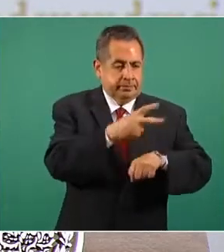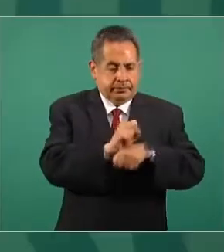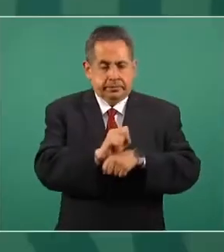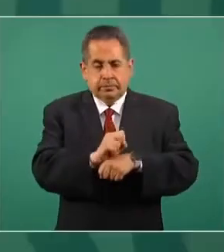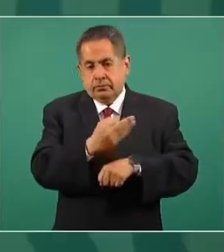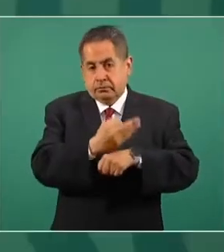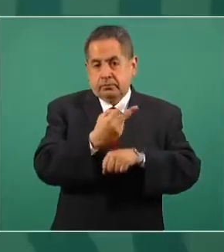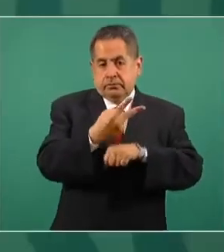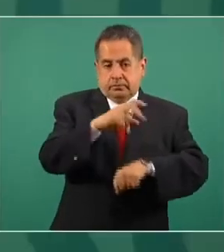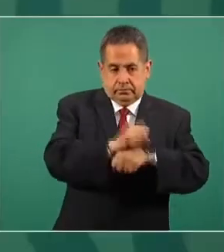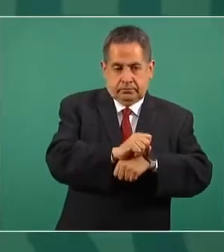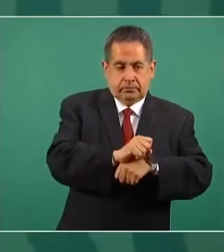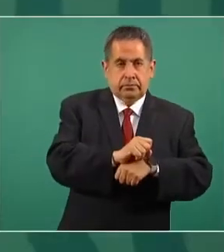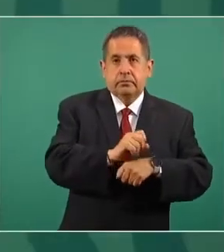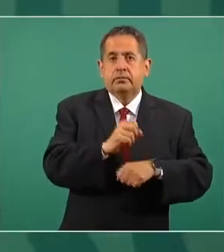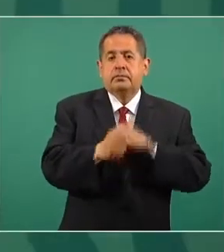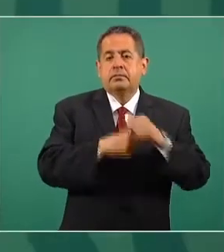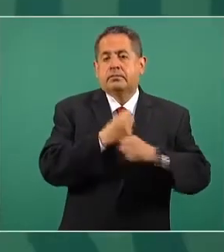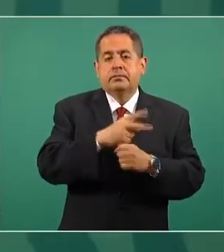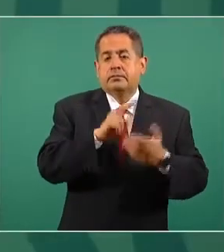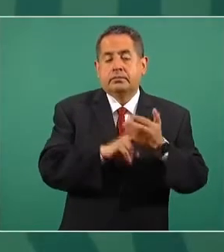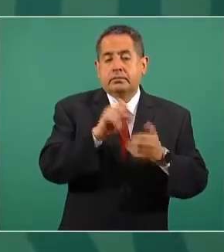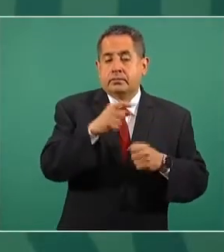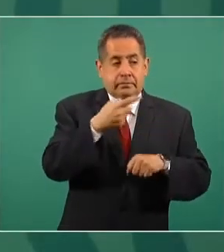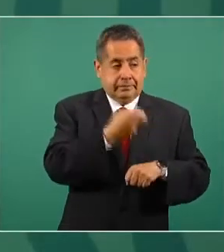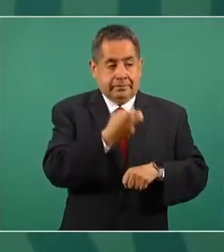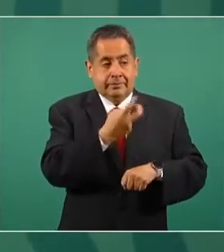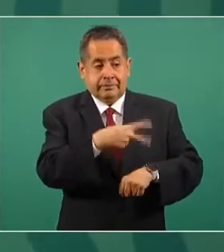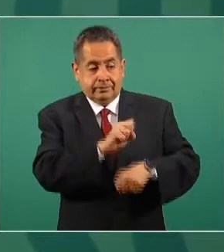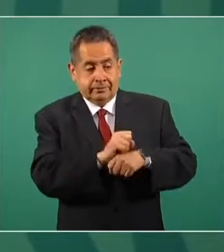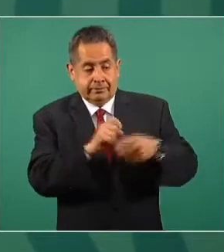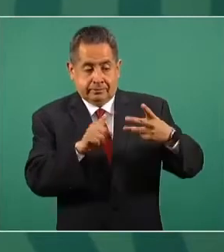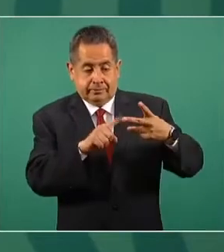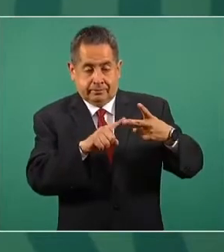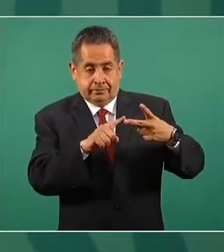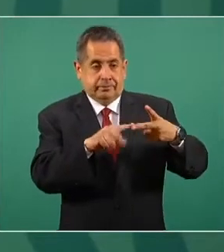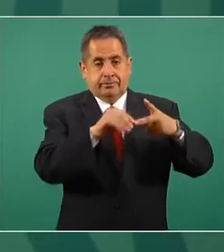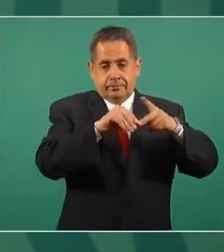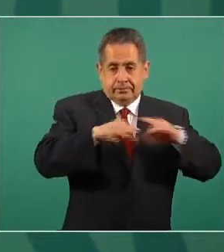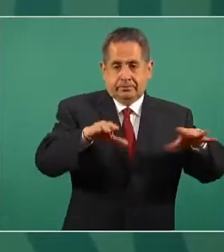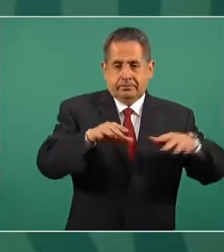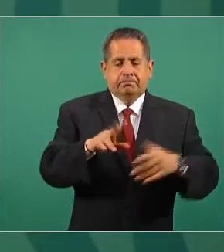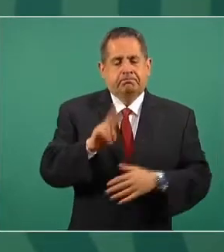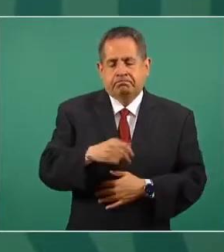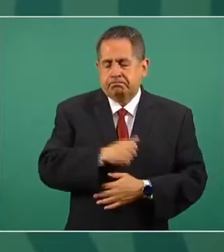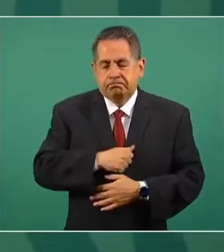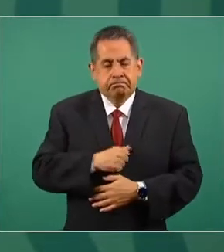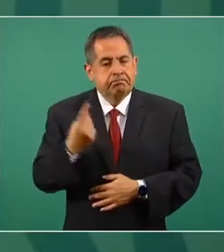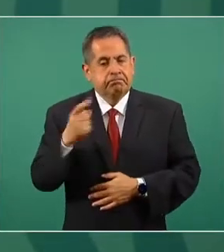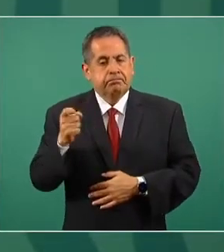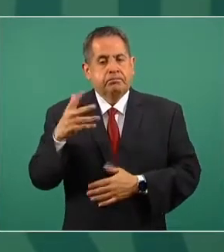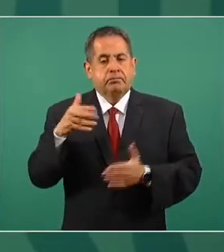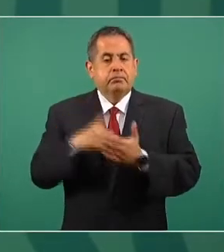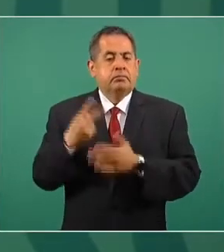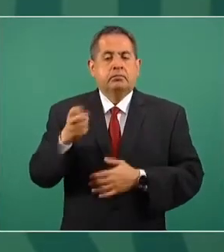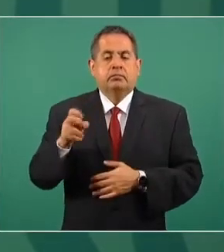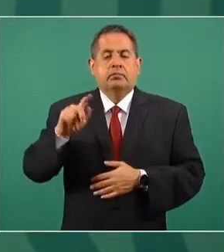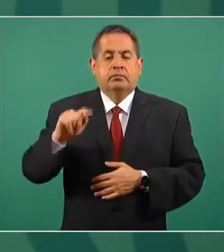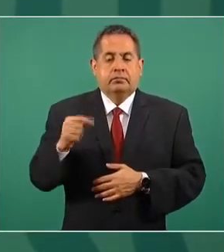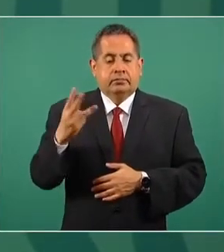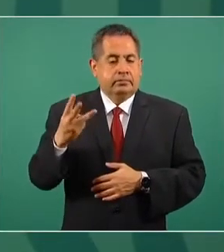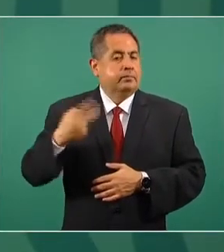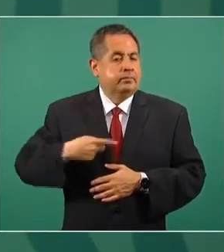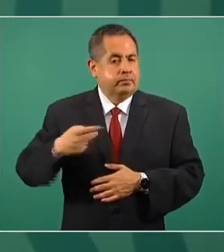la semana 2 del 2021, hay lamentables 150 mil 273